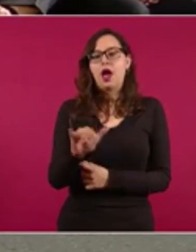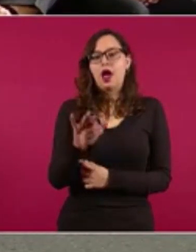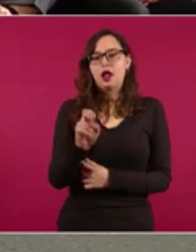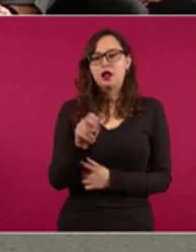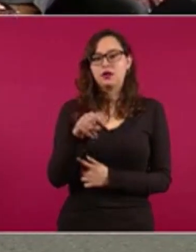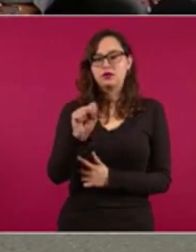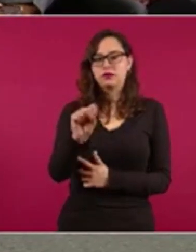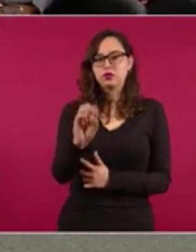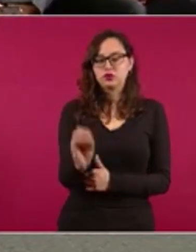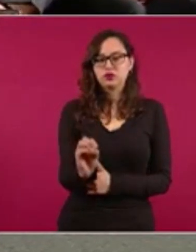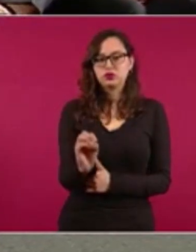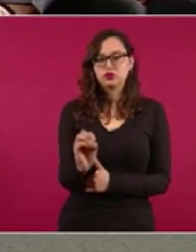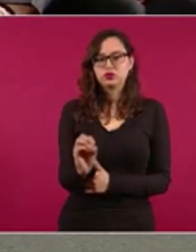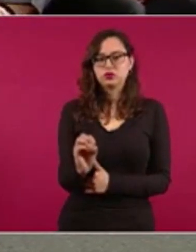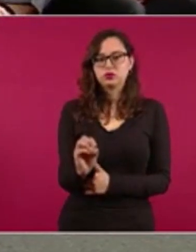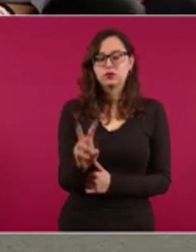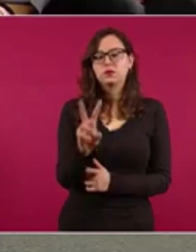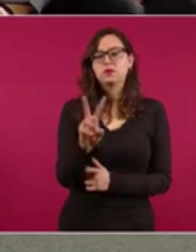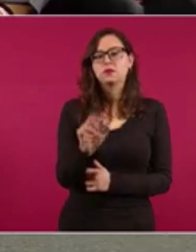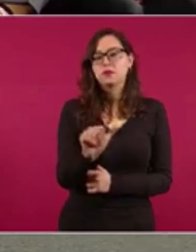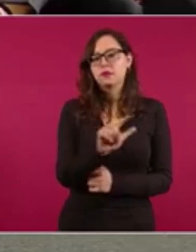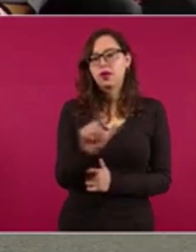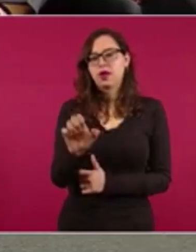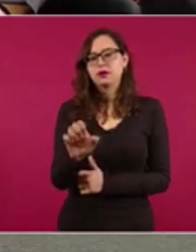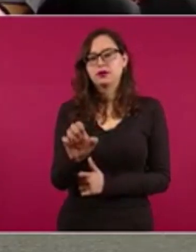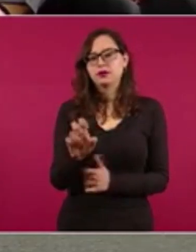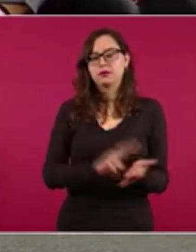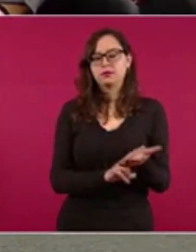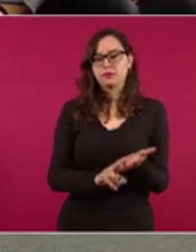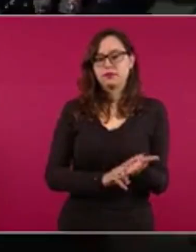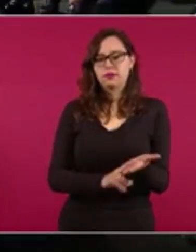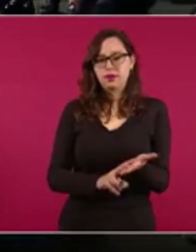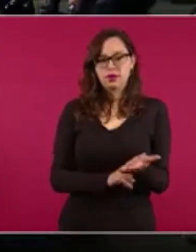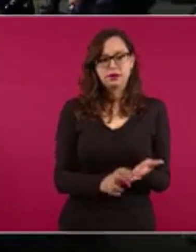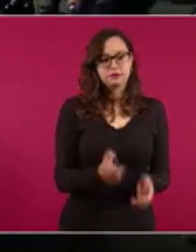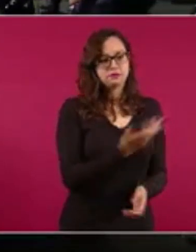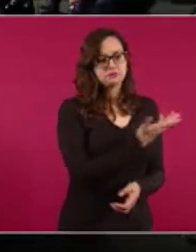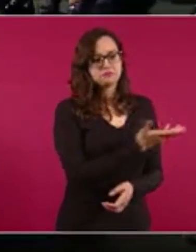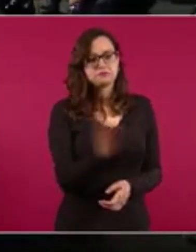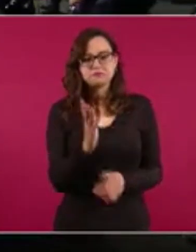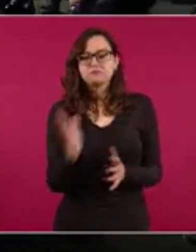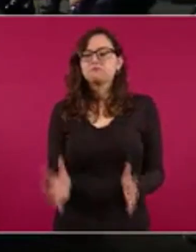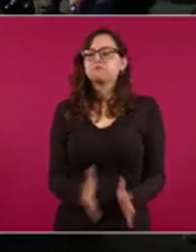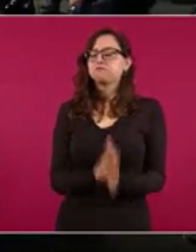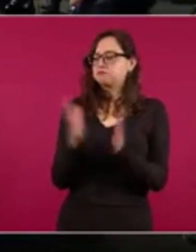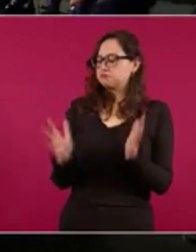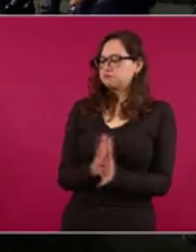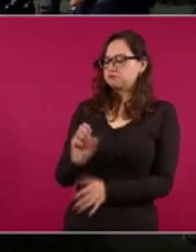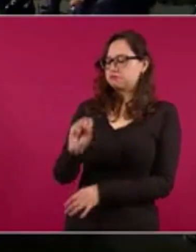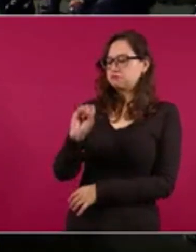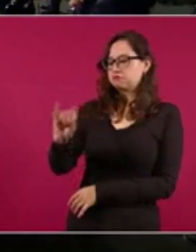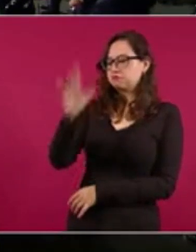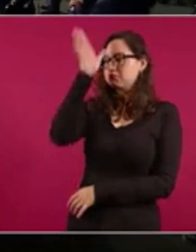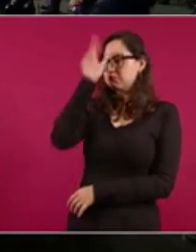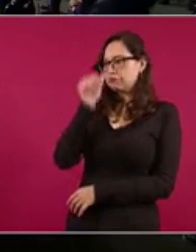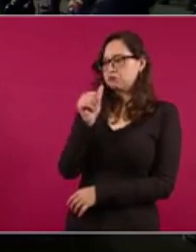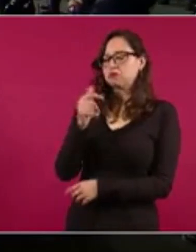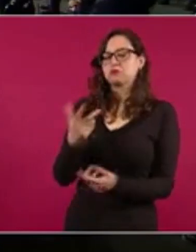Huivo Valle Verde. Estos son los participantes, ese es el acuerdo.